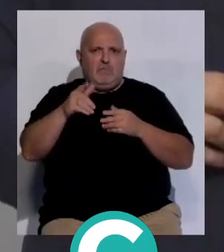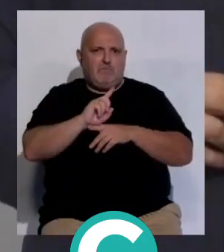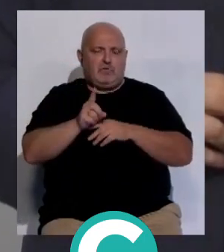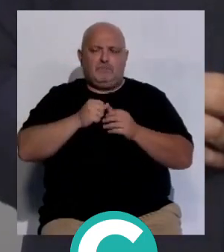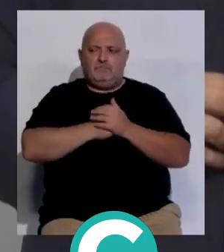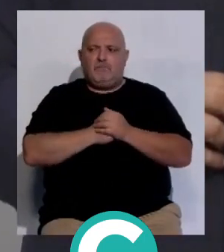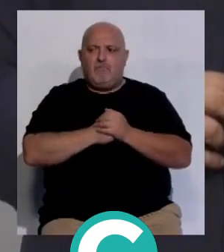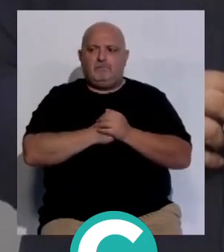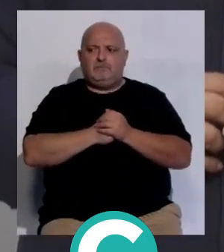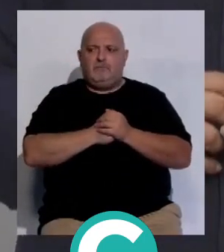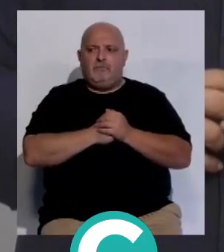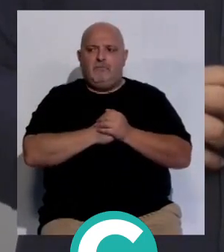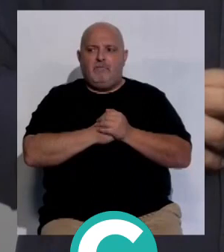pronto